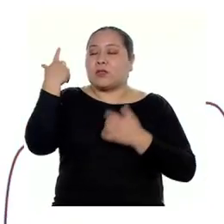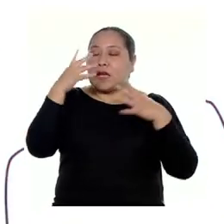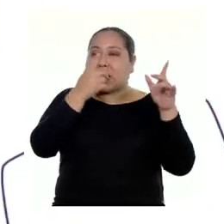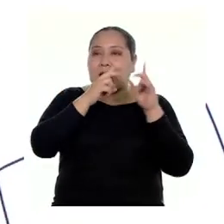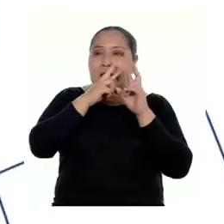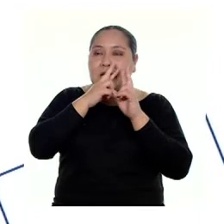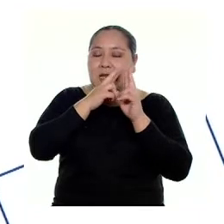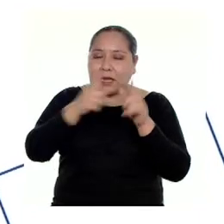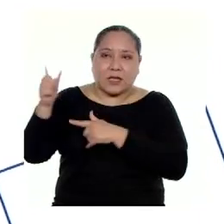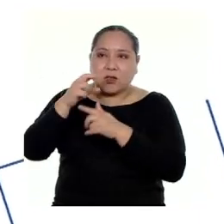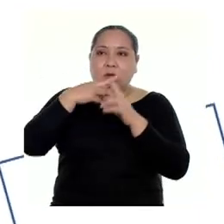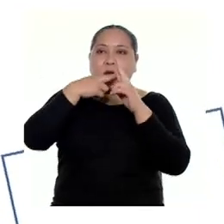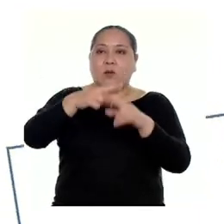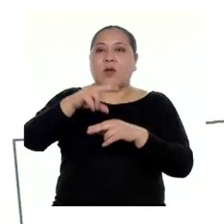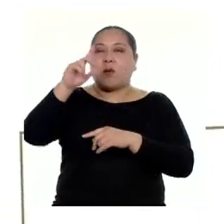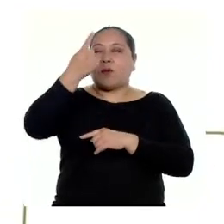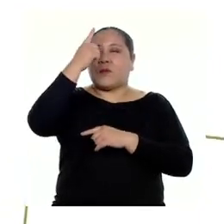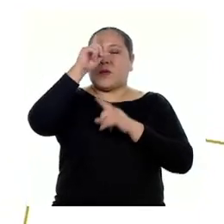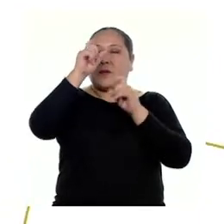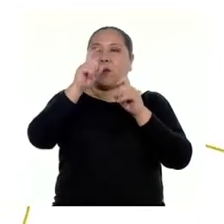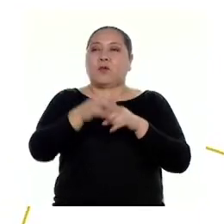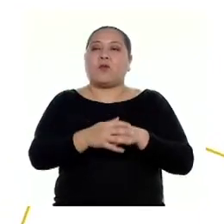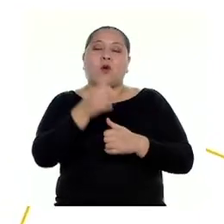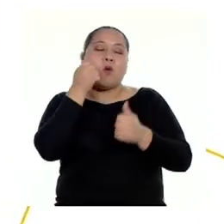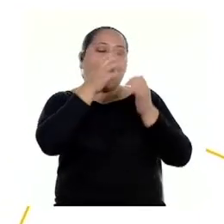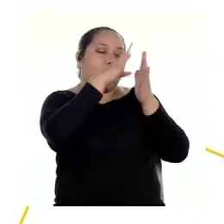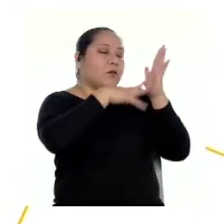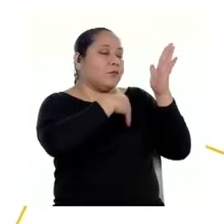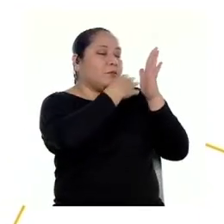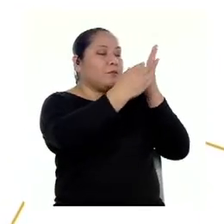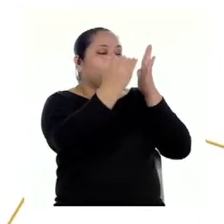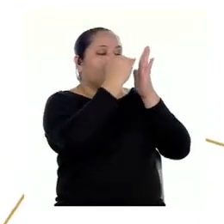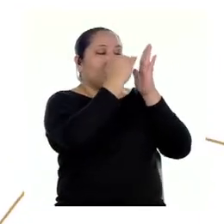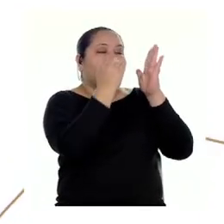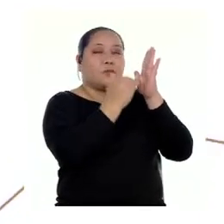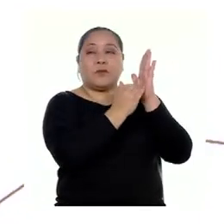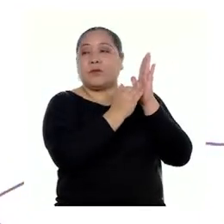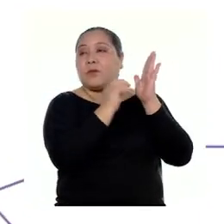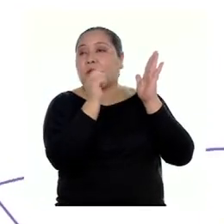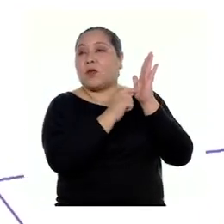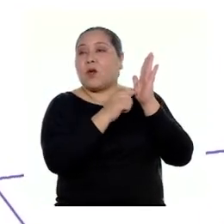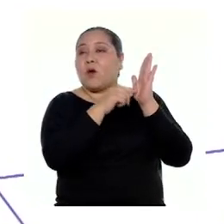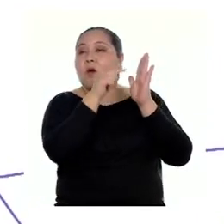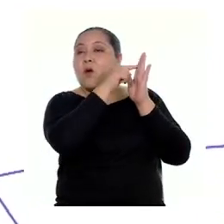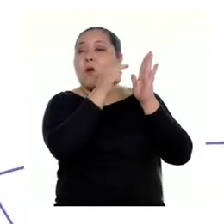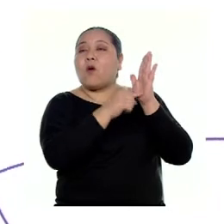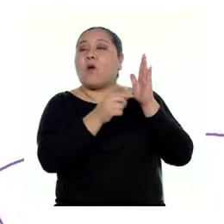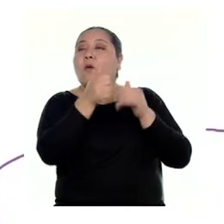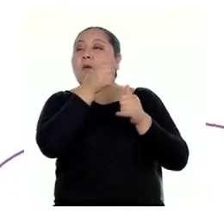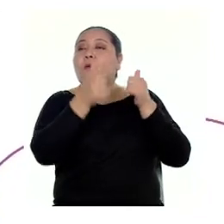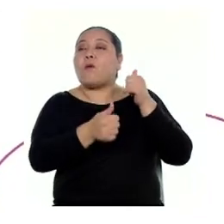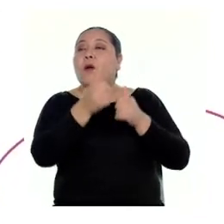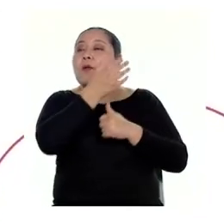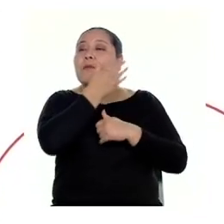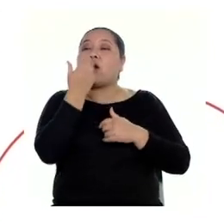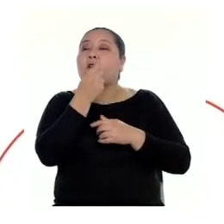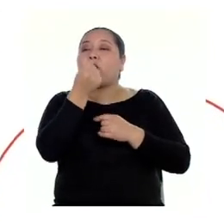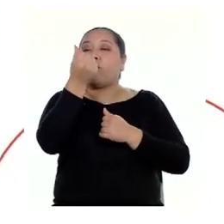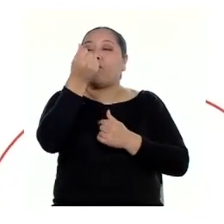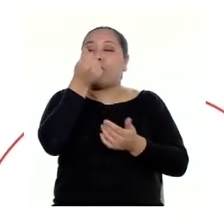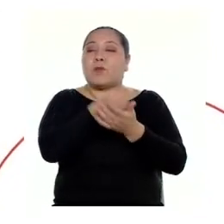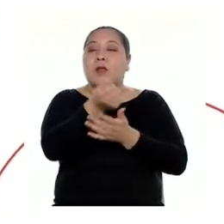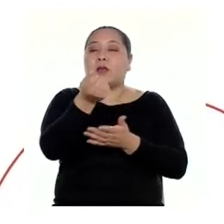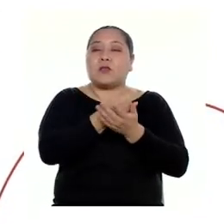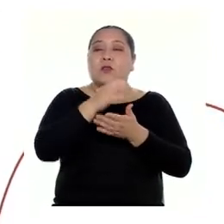a la pregunta principal. ¿Cuál de las dos marcas de televisor tiene el menor precio final luego de hacer los